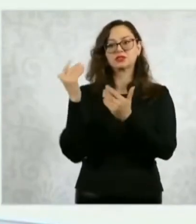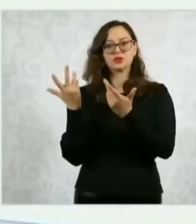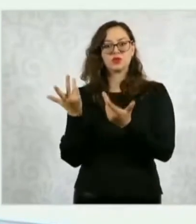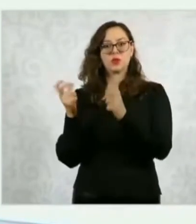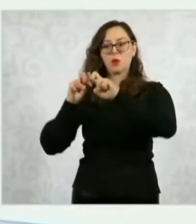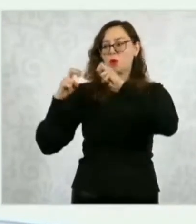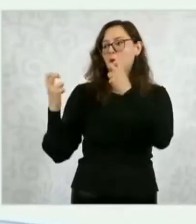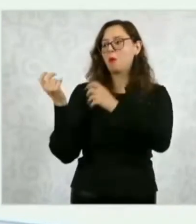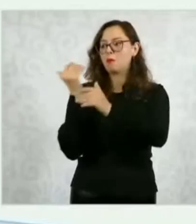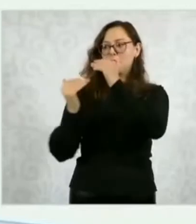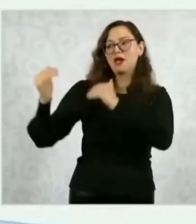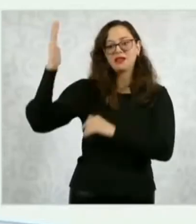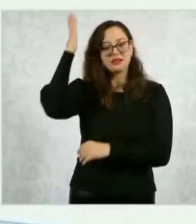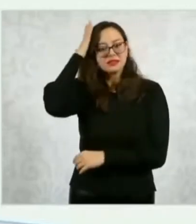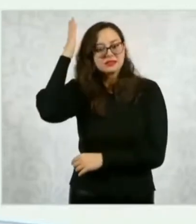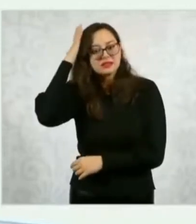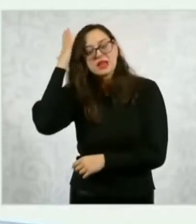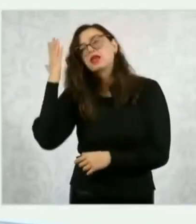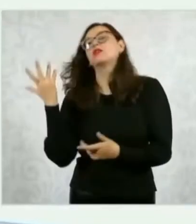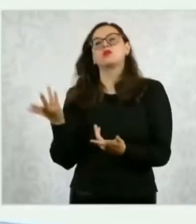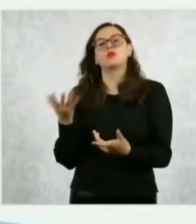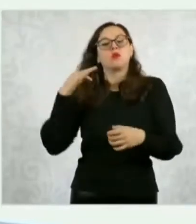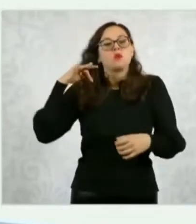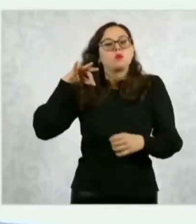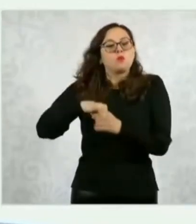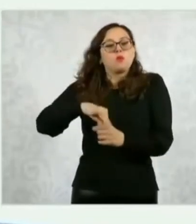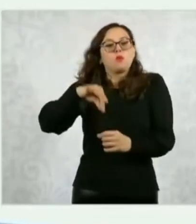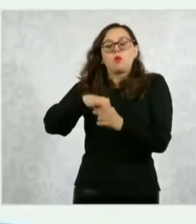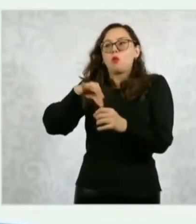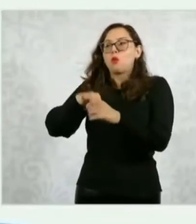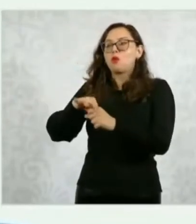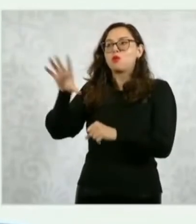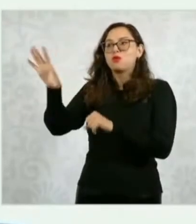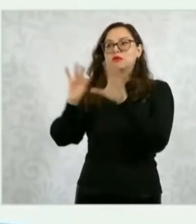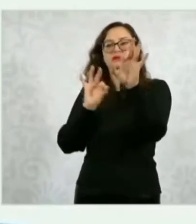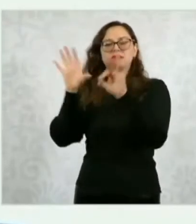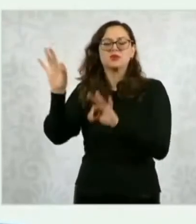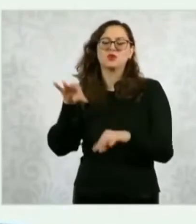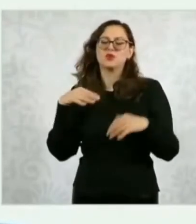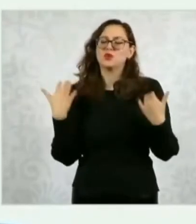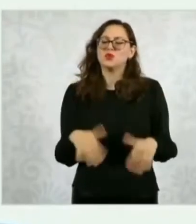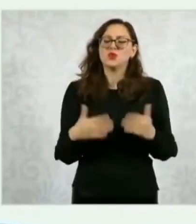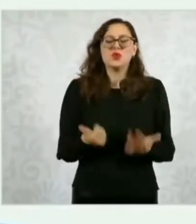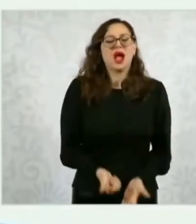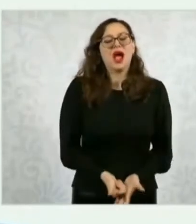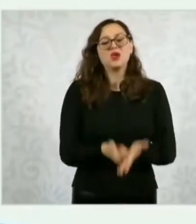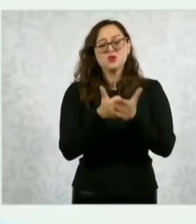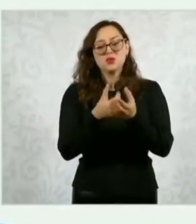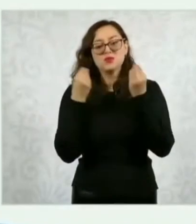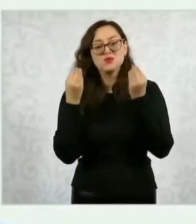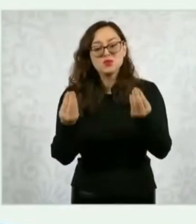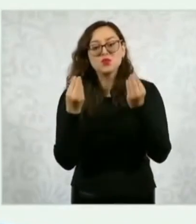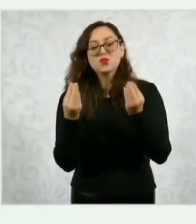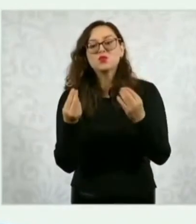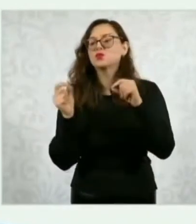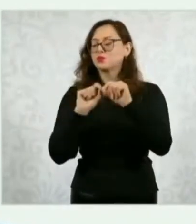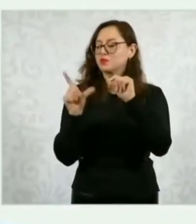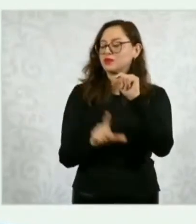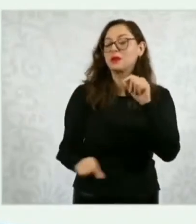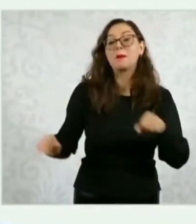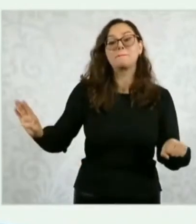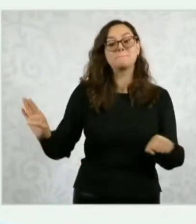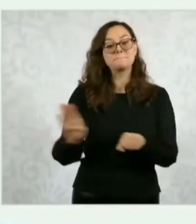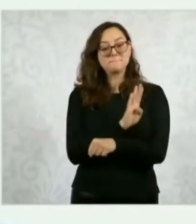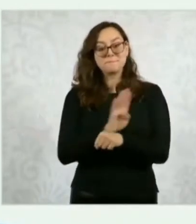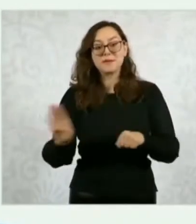Y eso va a ser muy bueno, muy bueno para el país, muy bueno. Todos los que ahora… Digo, claro, hay quien tiene